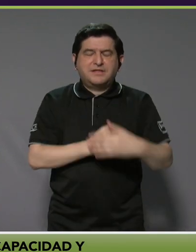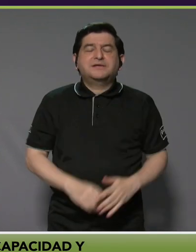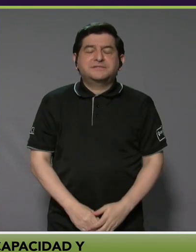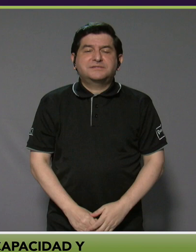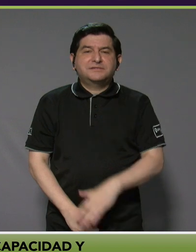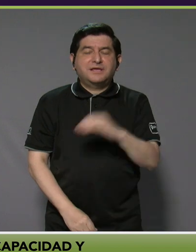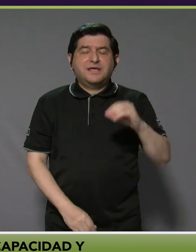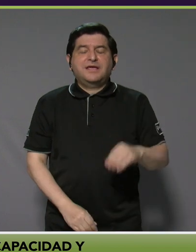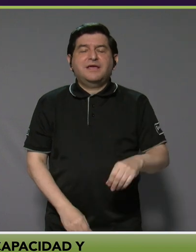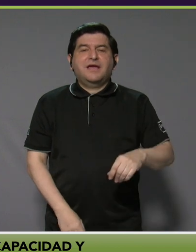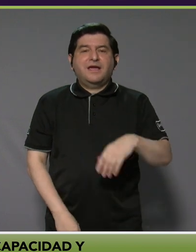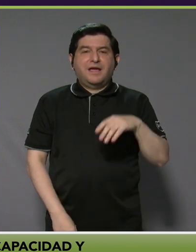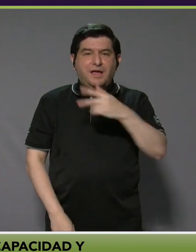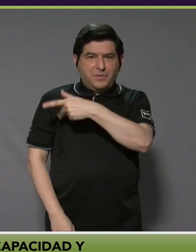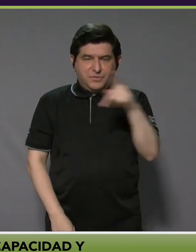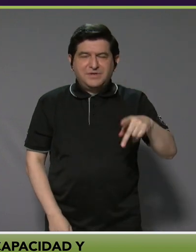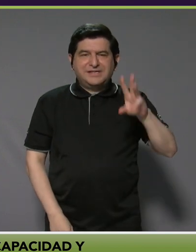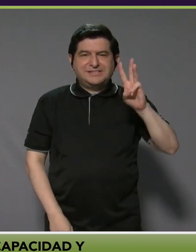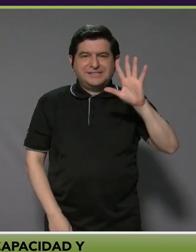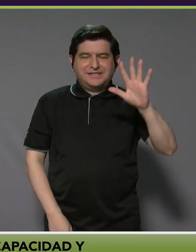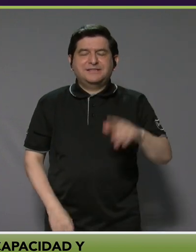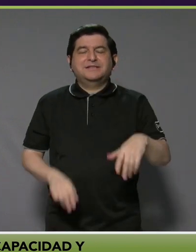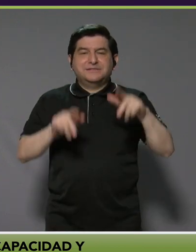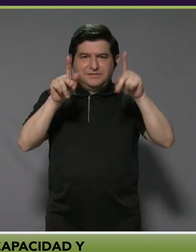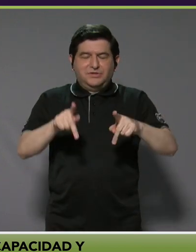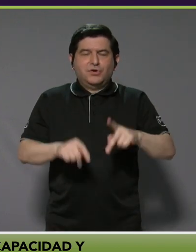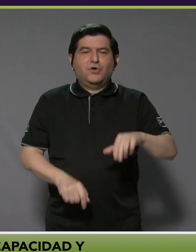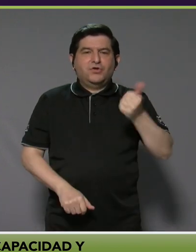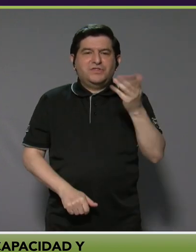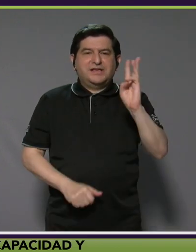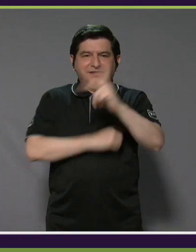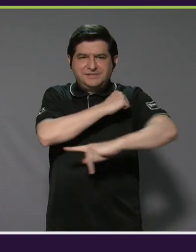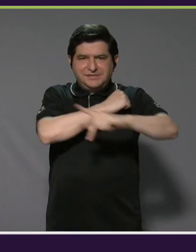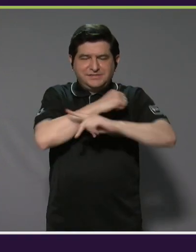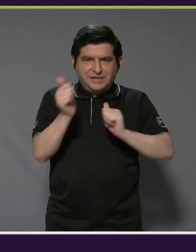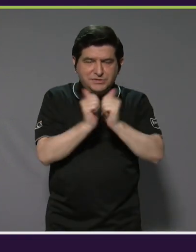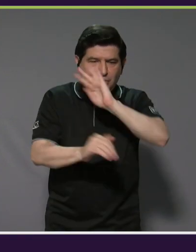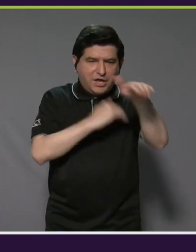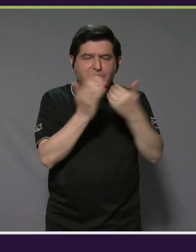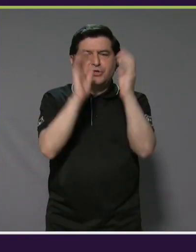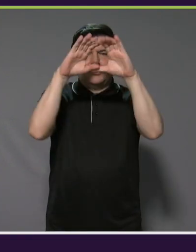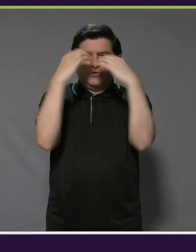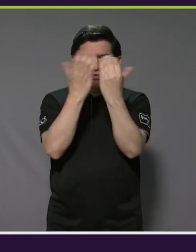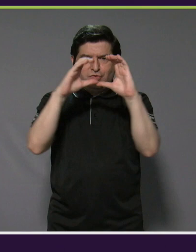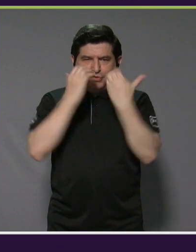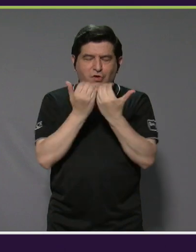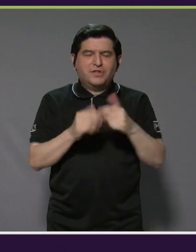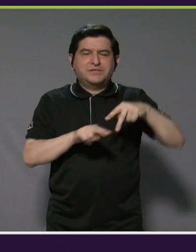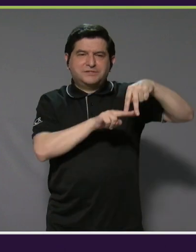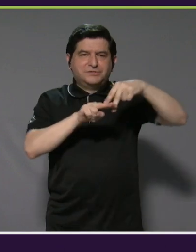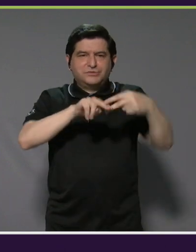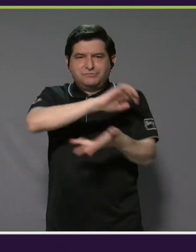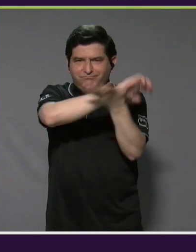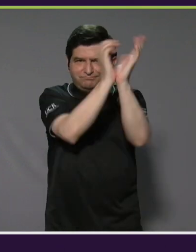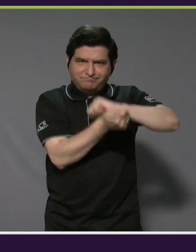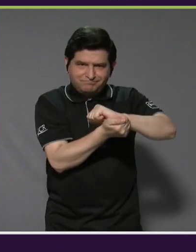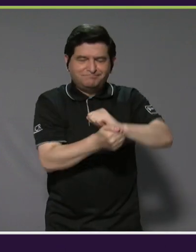personas inscritas provenientes de 16 países para competir en todas las categorías del surf adaptado.